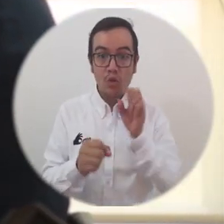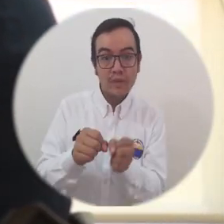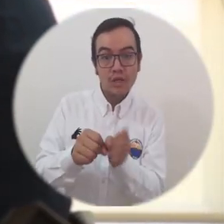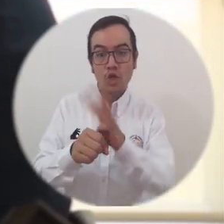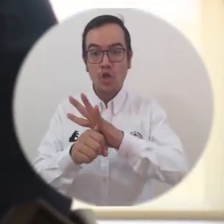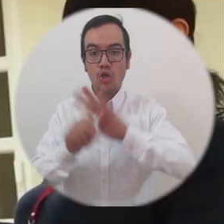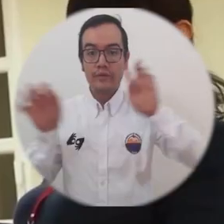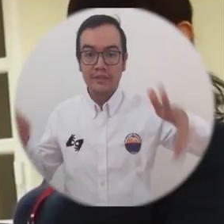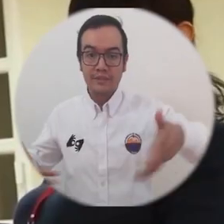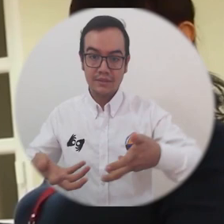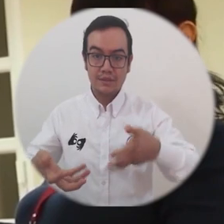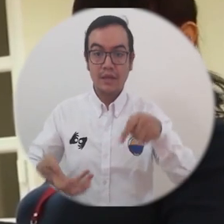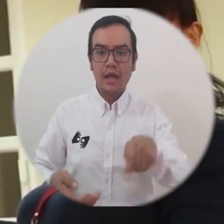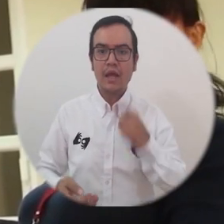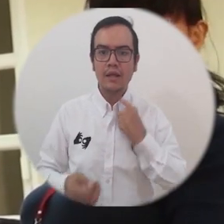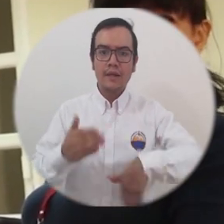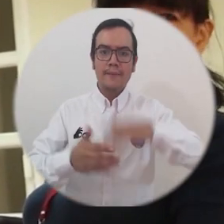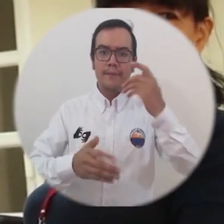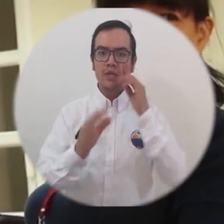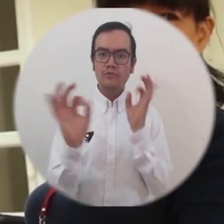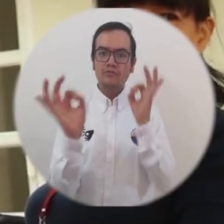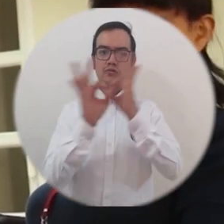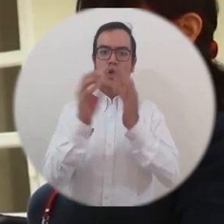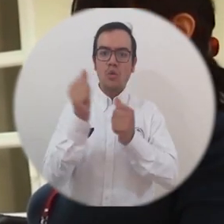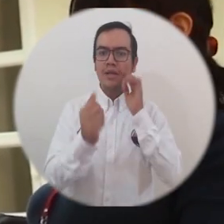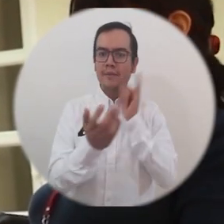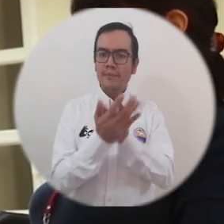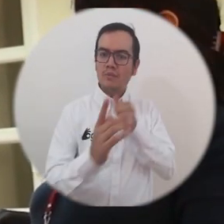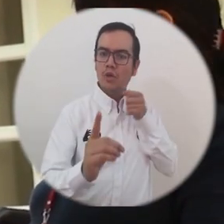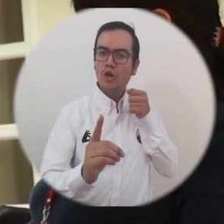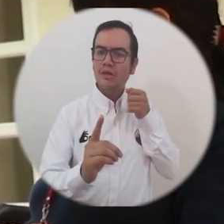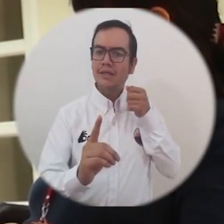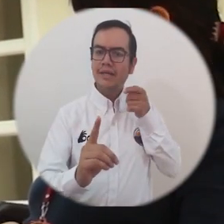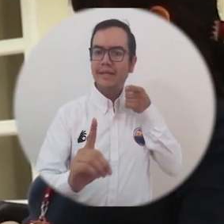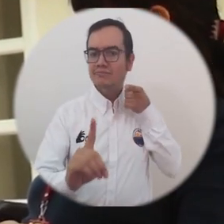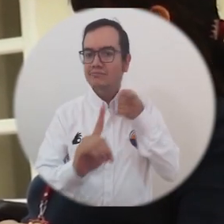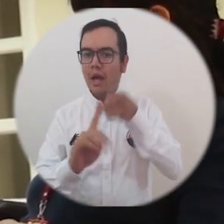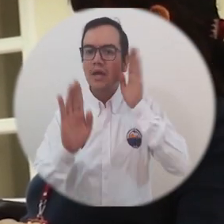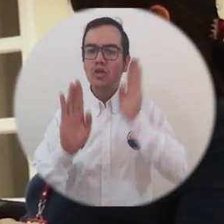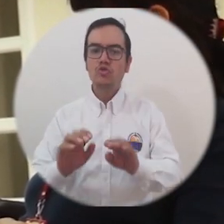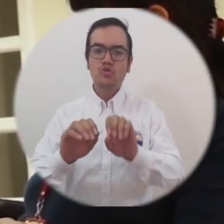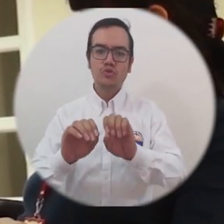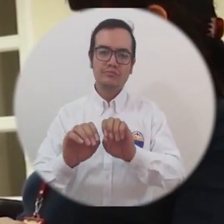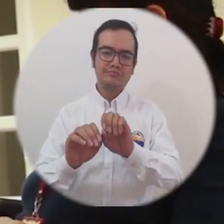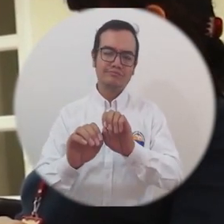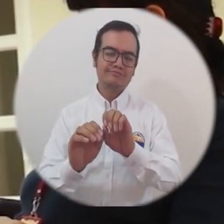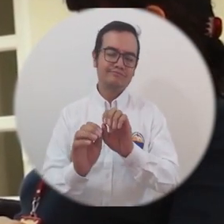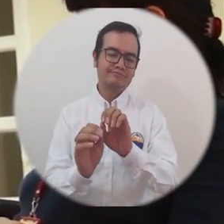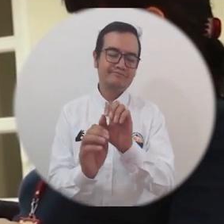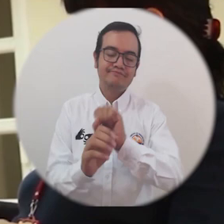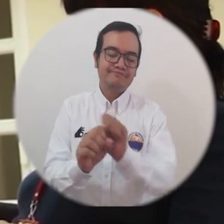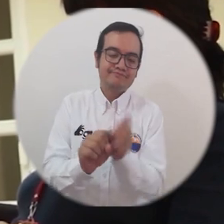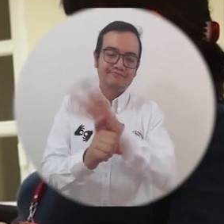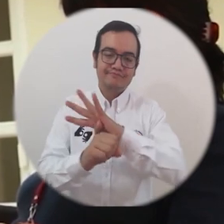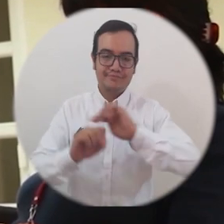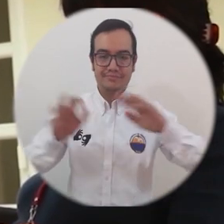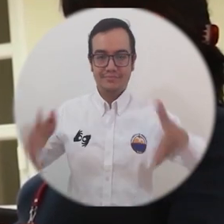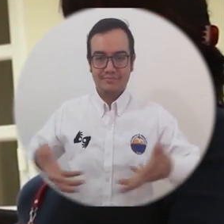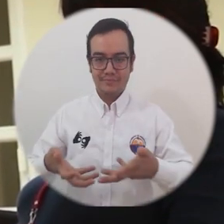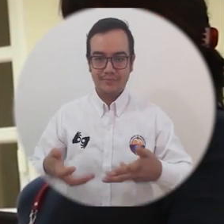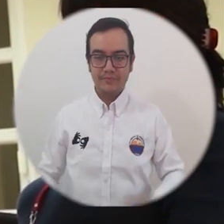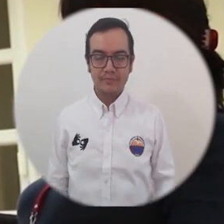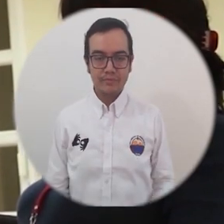por el cobi 19 esta cátedra inició un enfoque de abordaje hacia la pandemia mundial la cátedra de los ods de la universidad